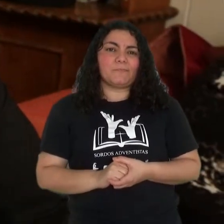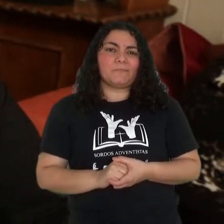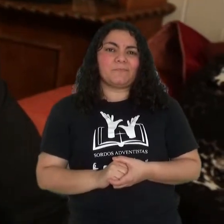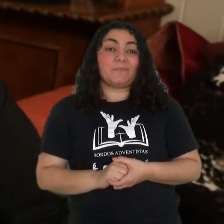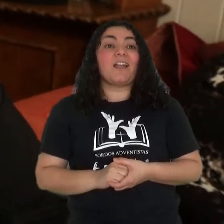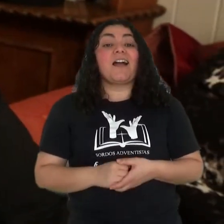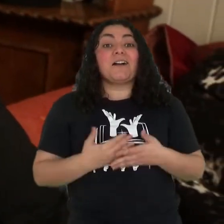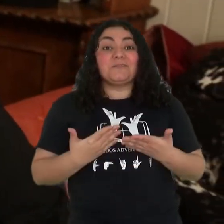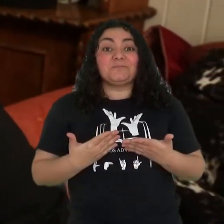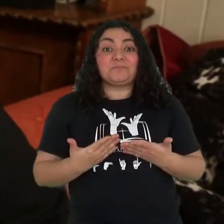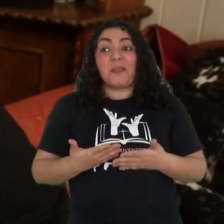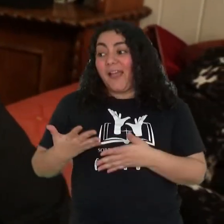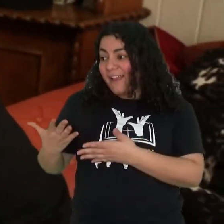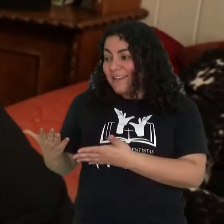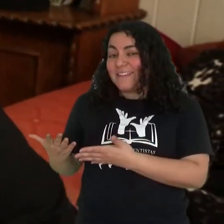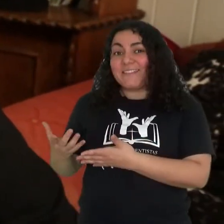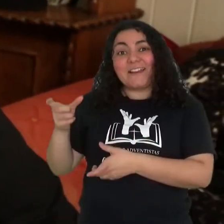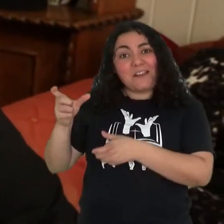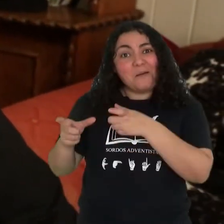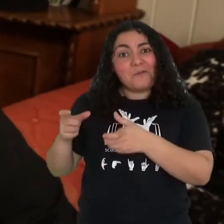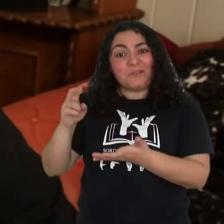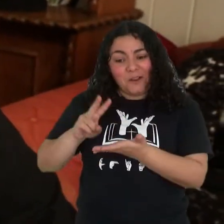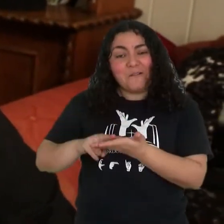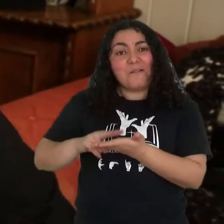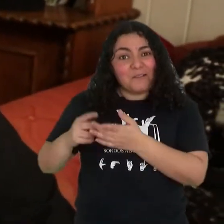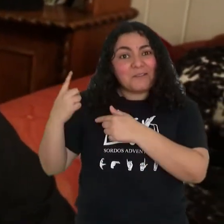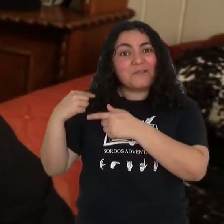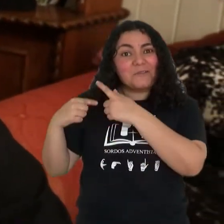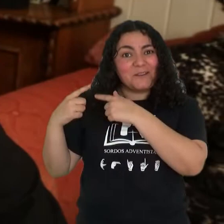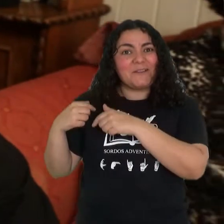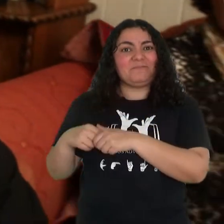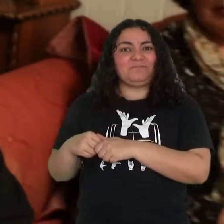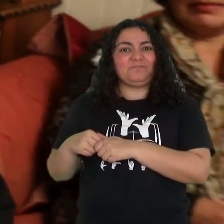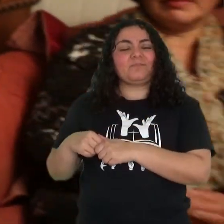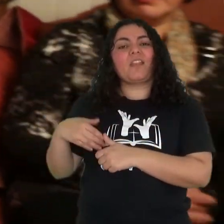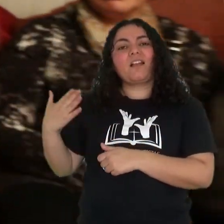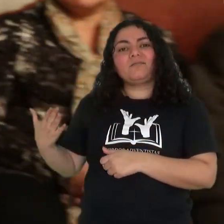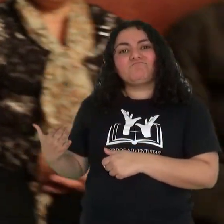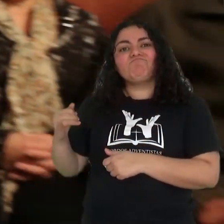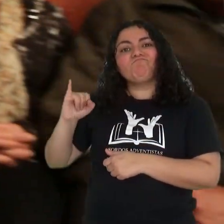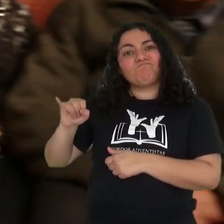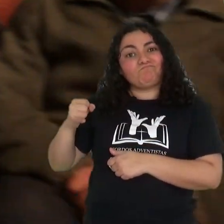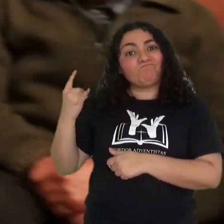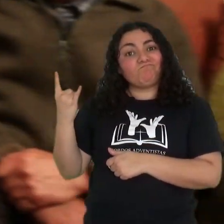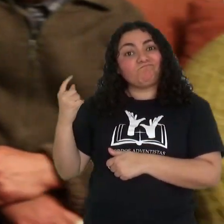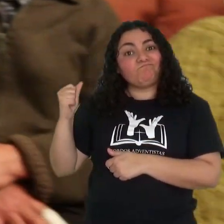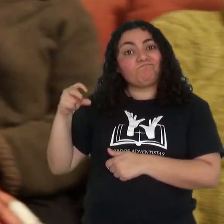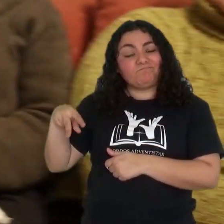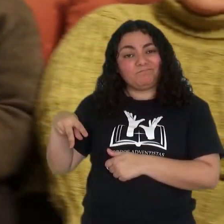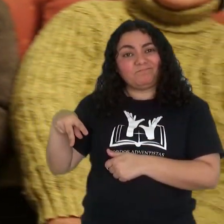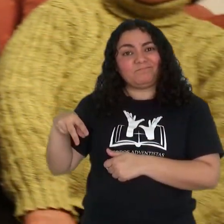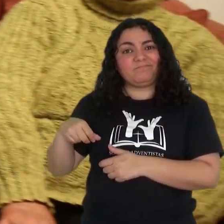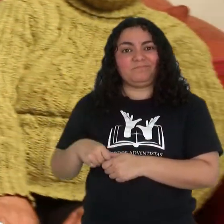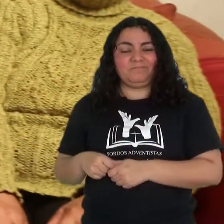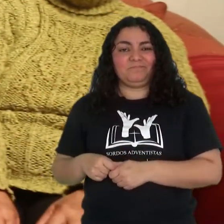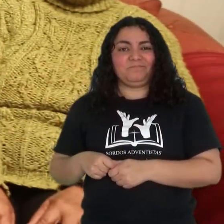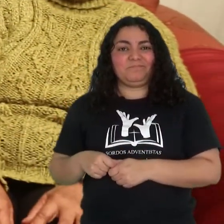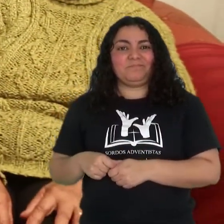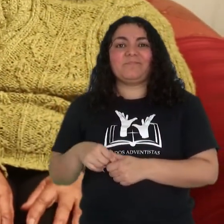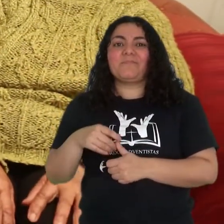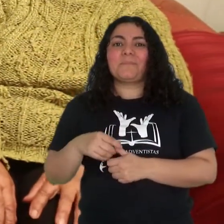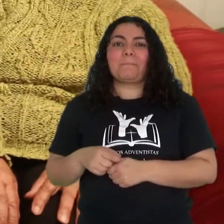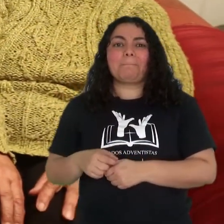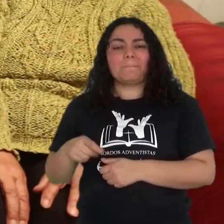Quiero presentarles a los verdaderos protagonistas de esta historia. Aquí está don Juan,